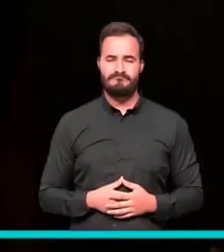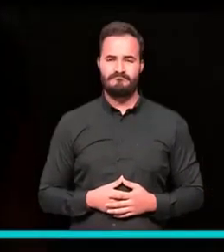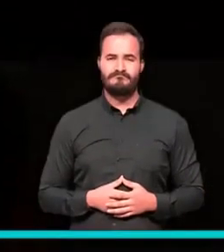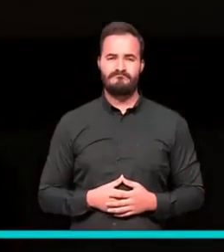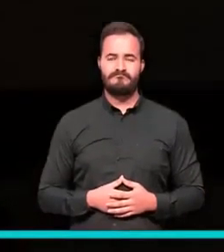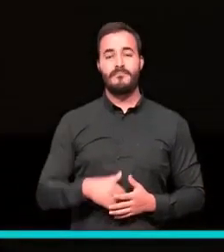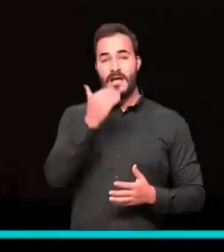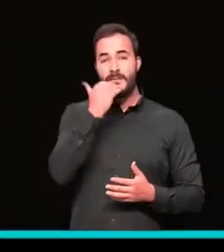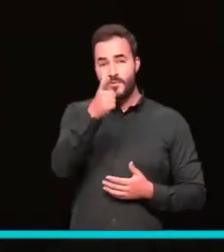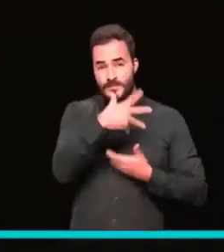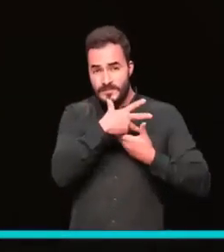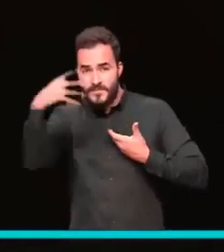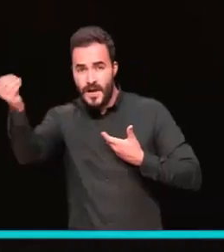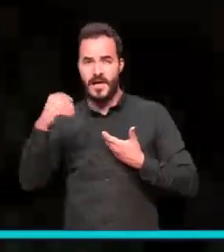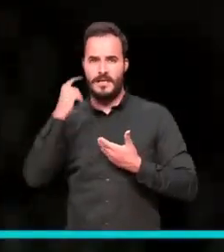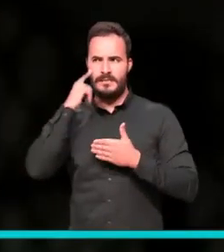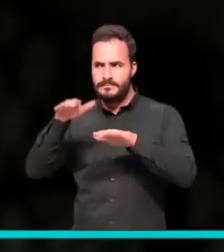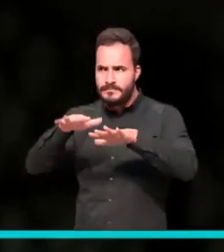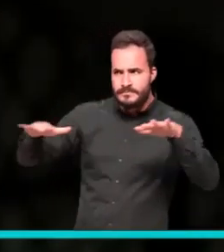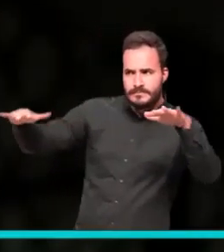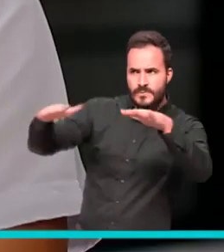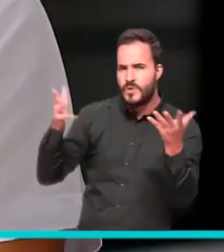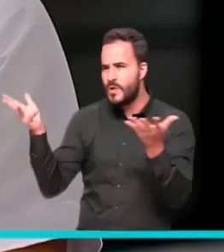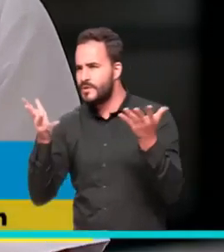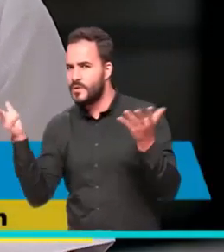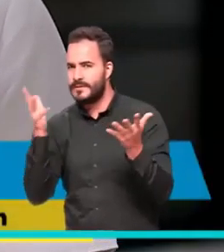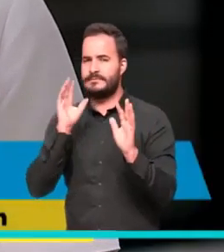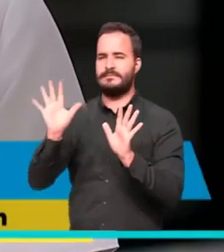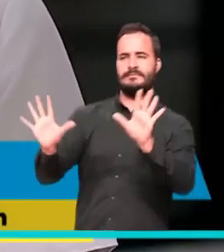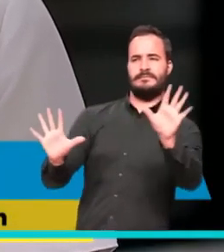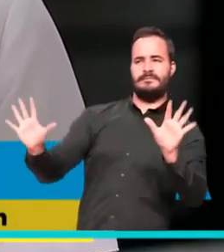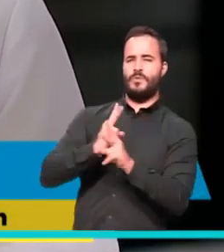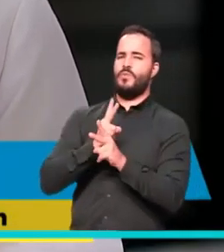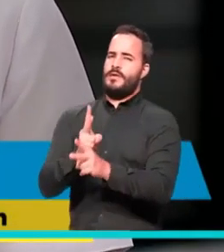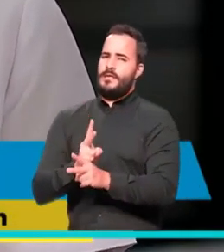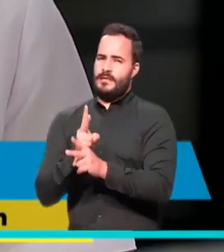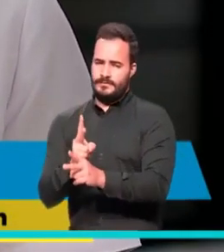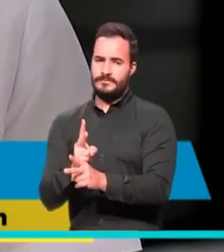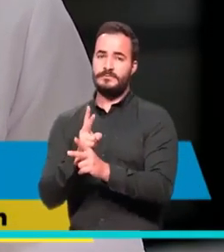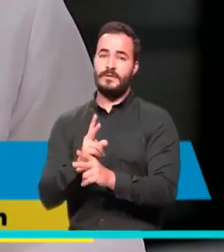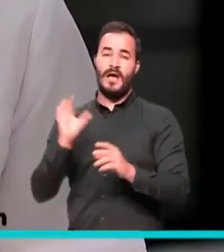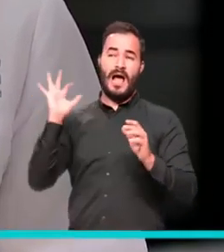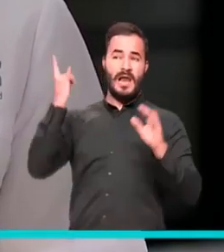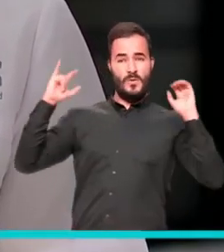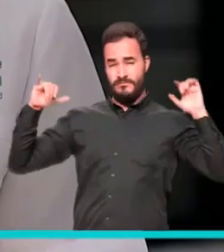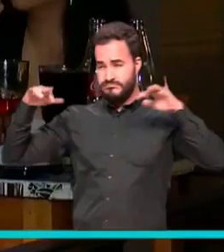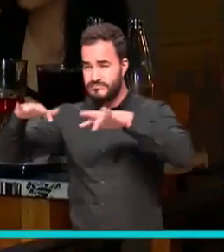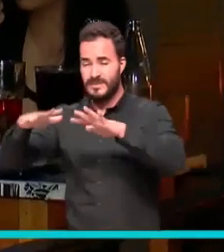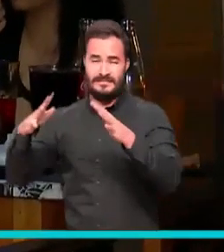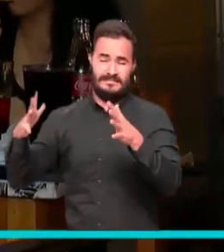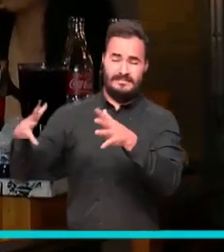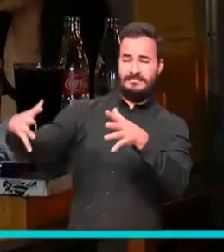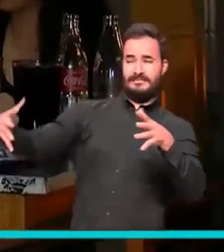Si usted va a salir, cuídese como de los lugares a donde va a ir, hacer las mismas recomendaciones, no lugares con